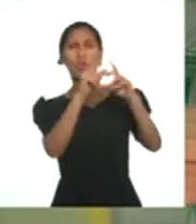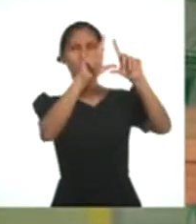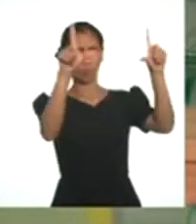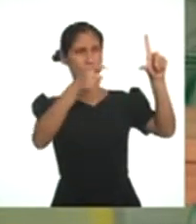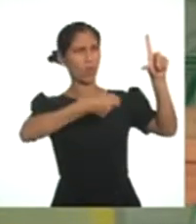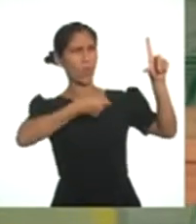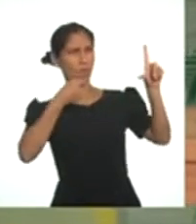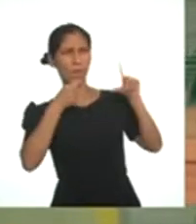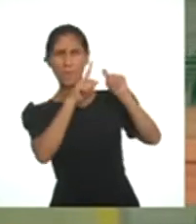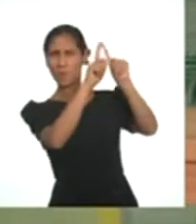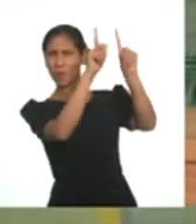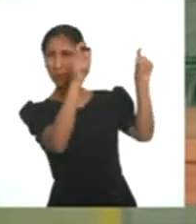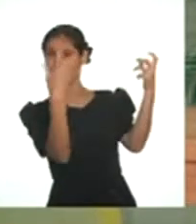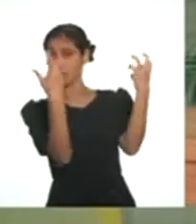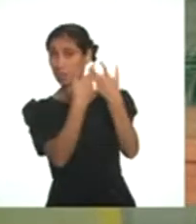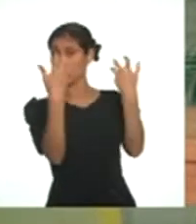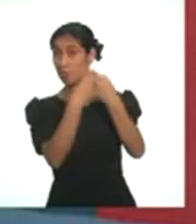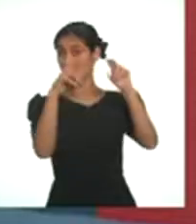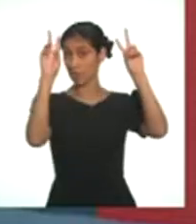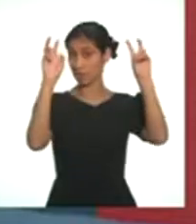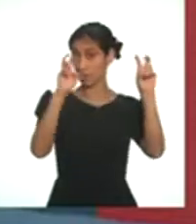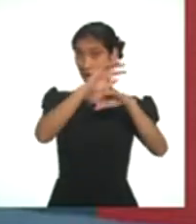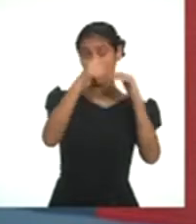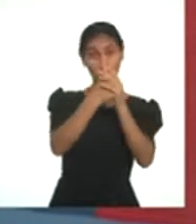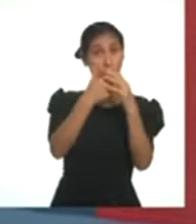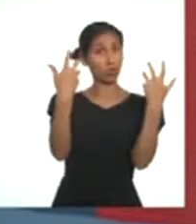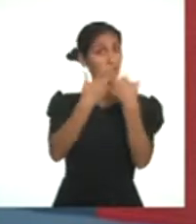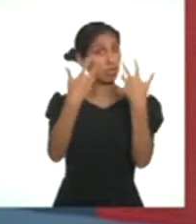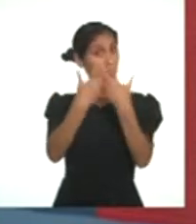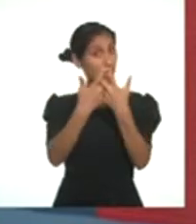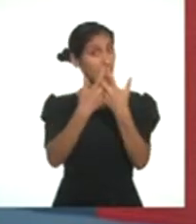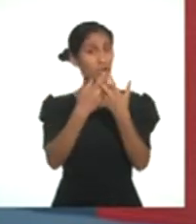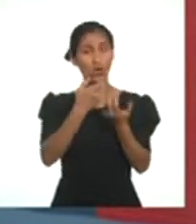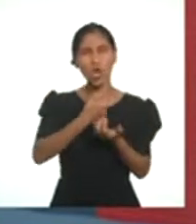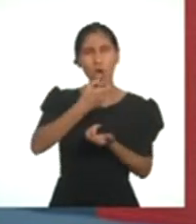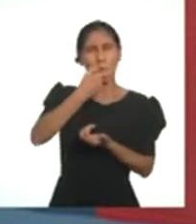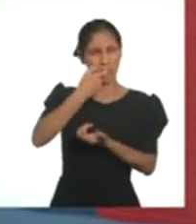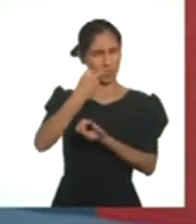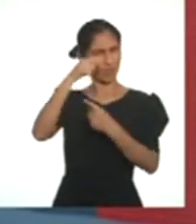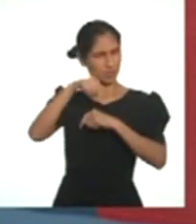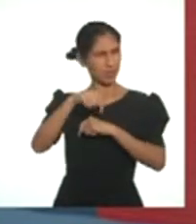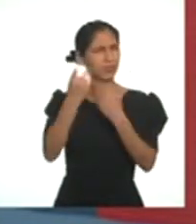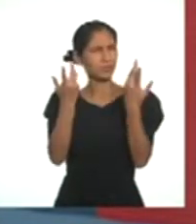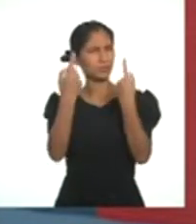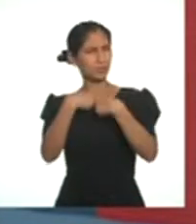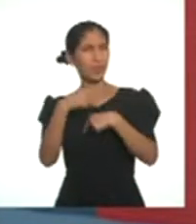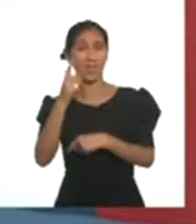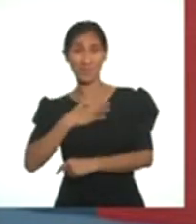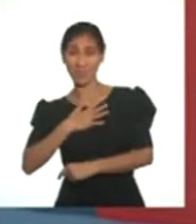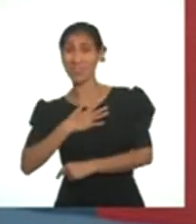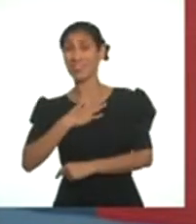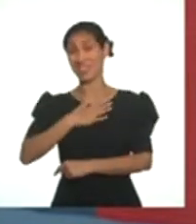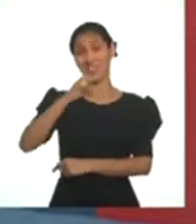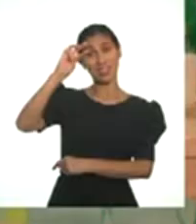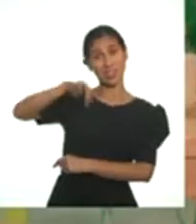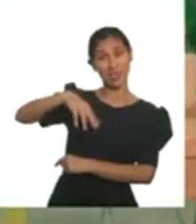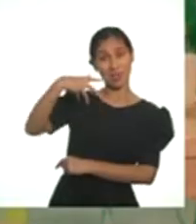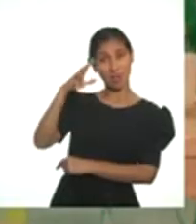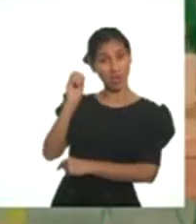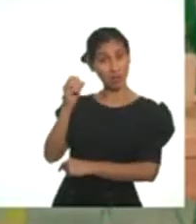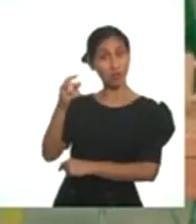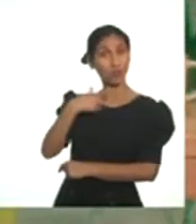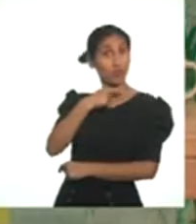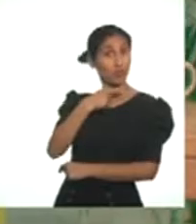sobre la medicina tradicional en el Bicentenario. ¡Qué ganas de comenzar! Como ya saben, a mí y sobre todo a Mario nos encantan los reportajes.